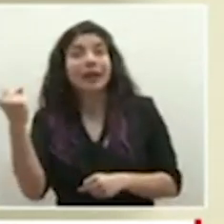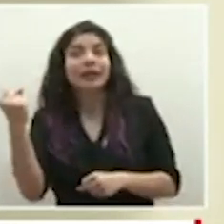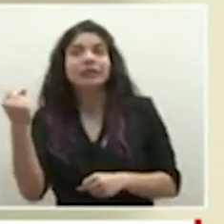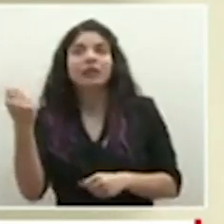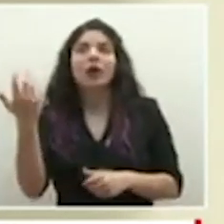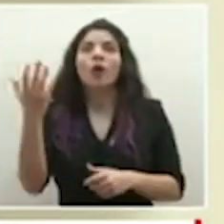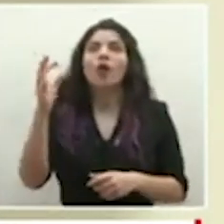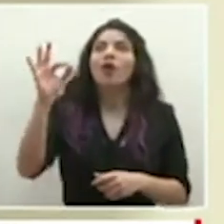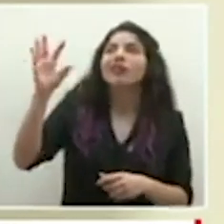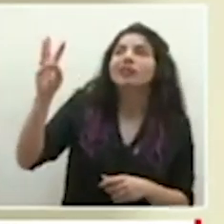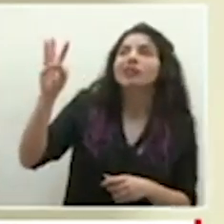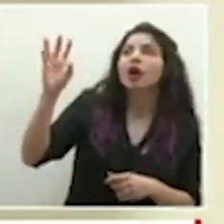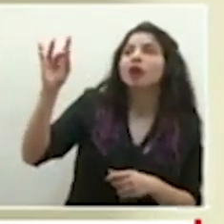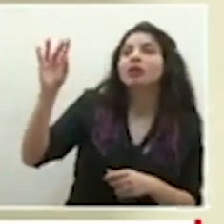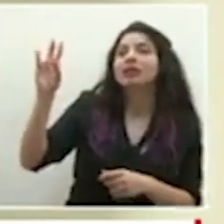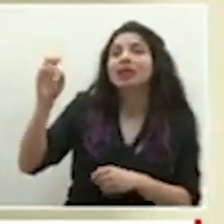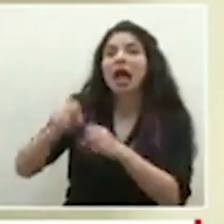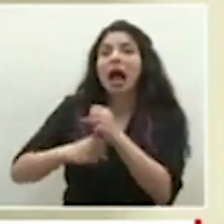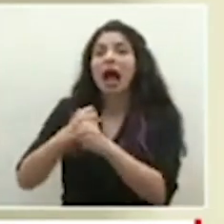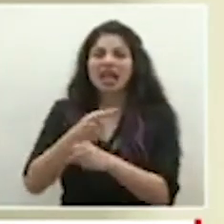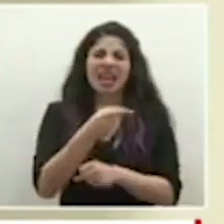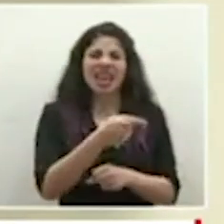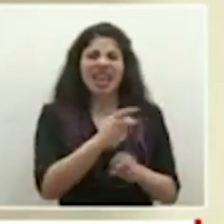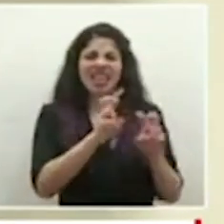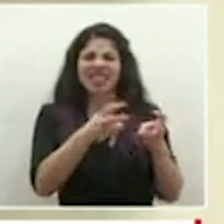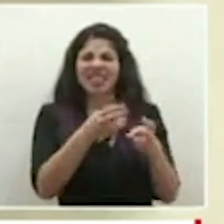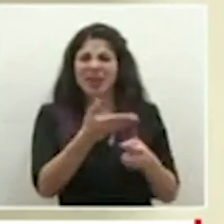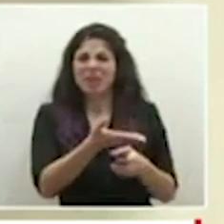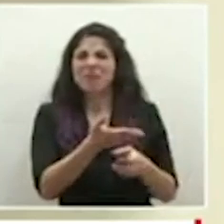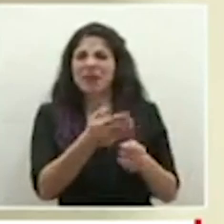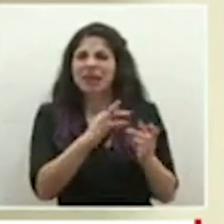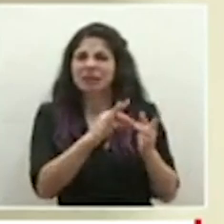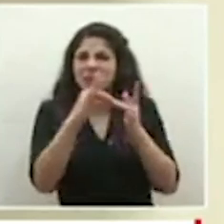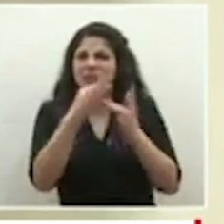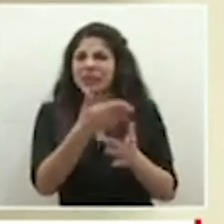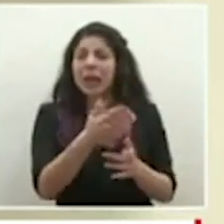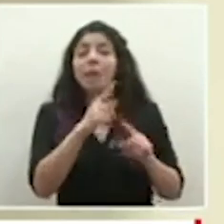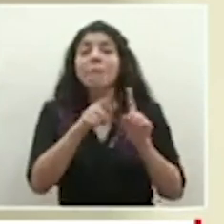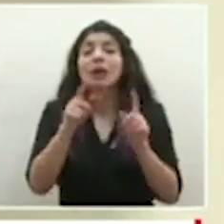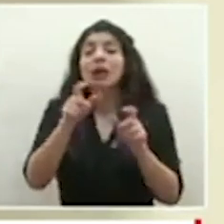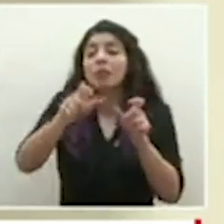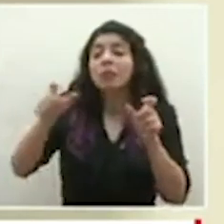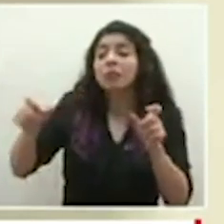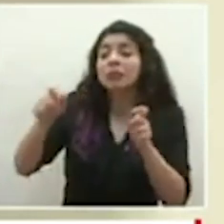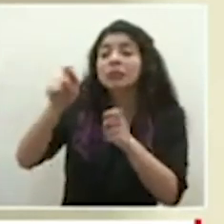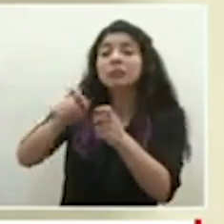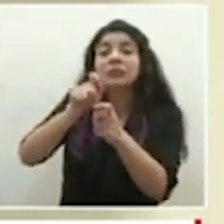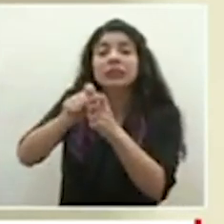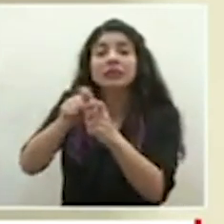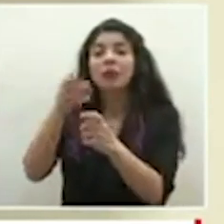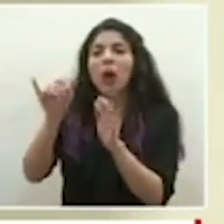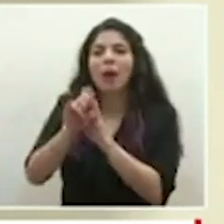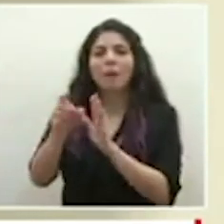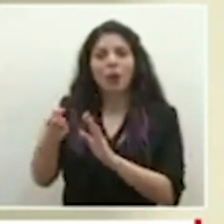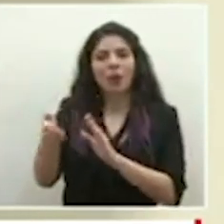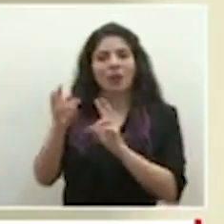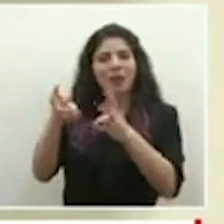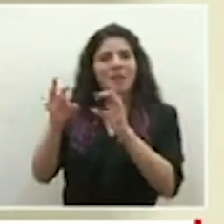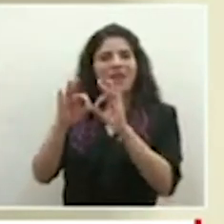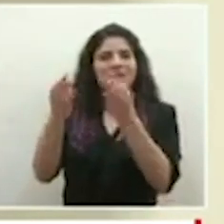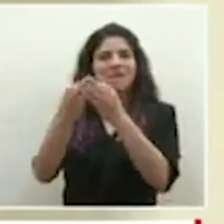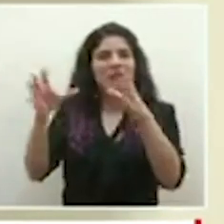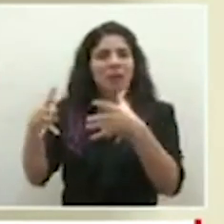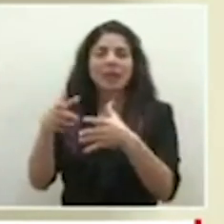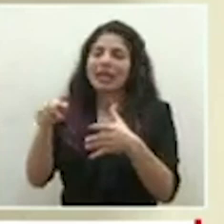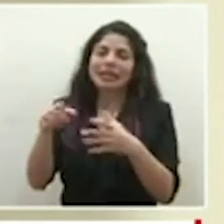eventualmente 96, 87 si había un tema que referirse al respecto pero temas específicos sobre este asunto ya familiar y todo como